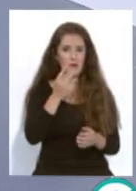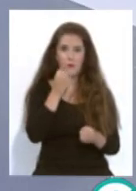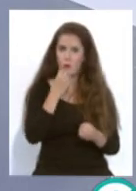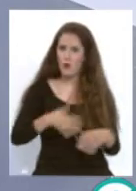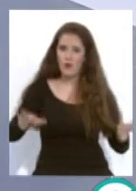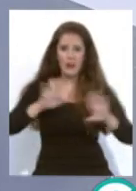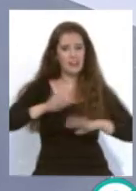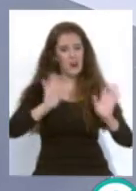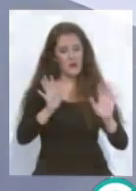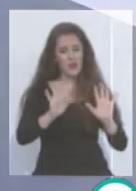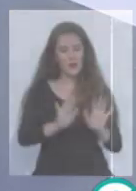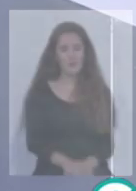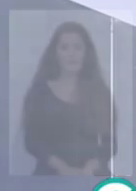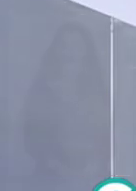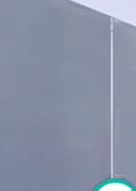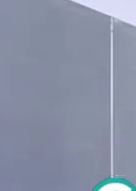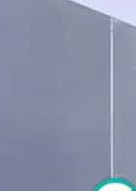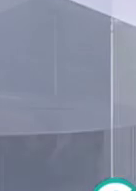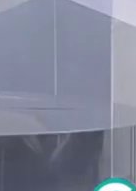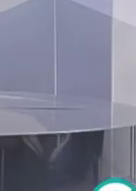muy buena noche hasta luego ¡Gracias!